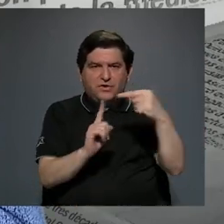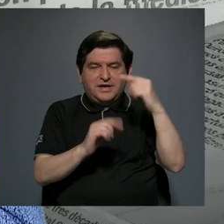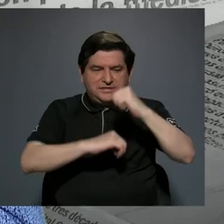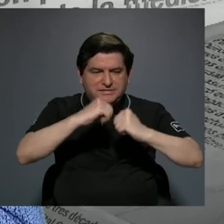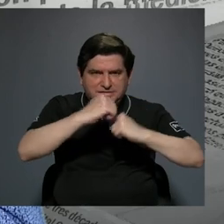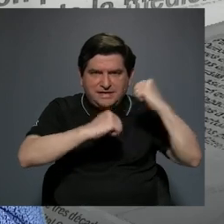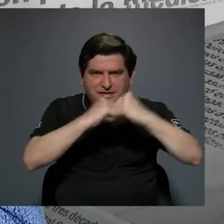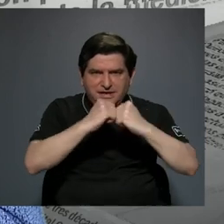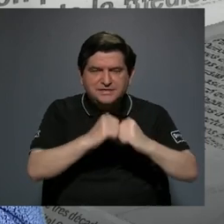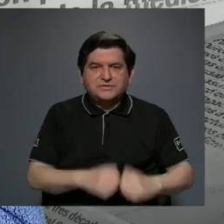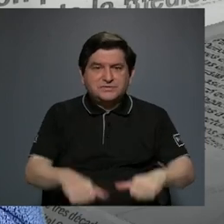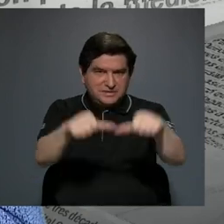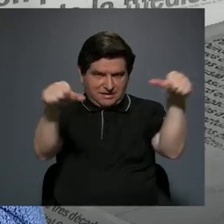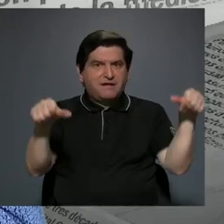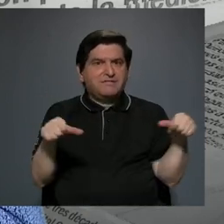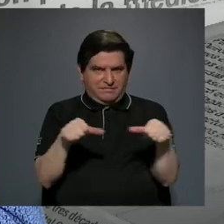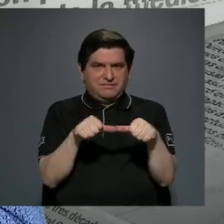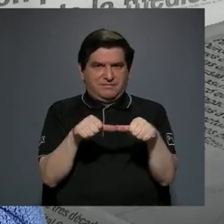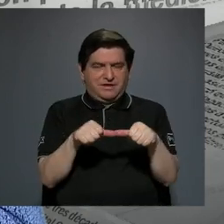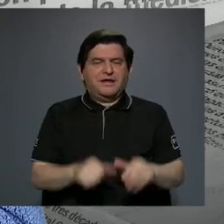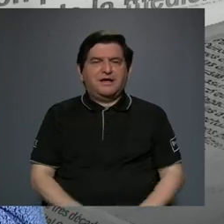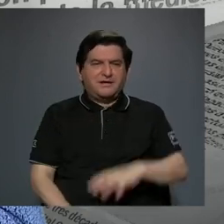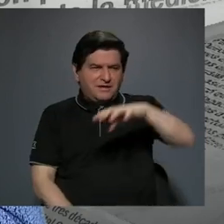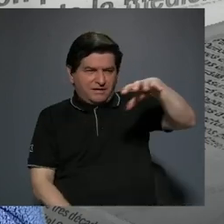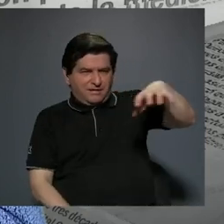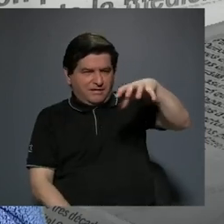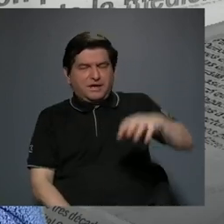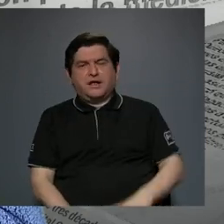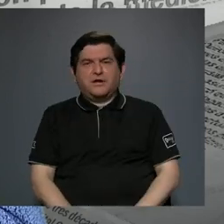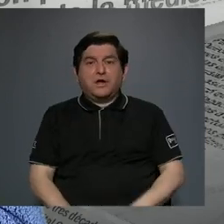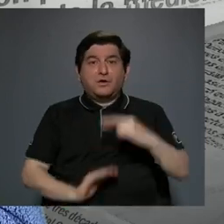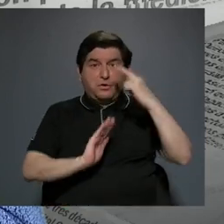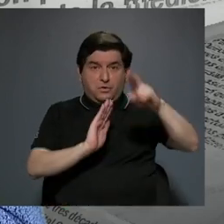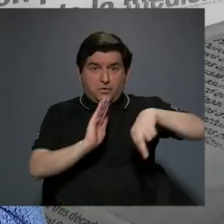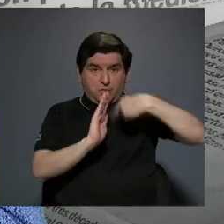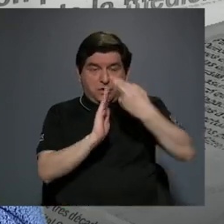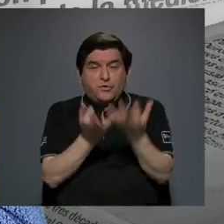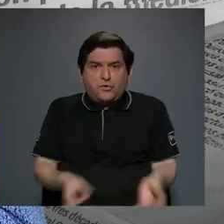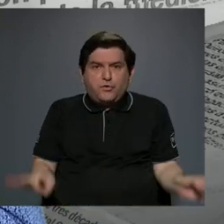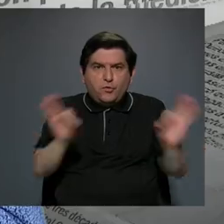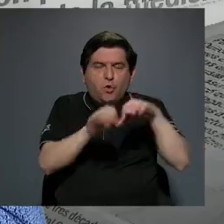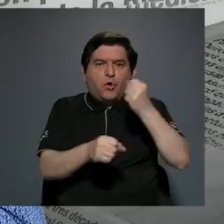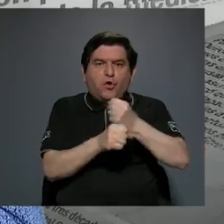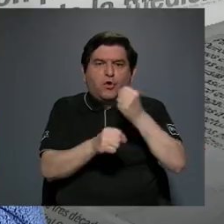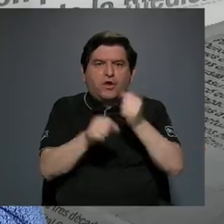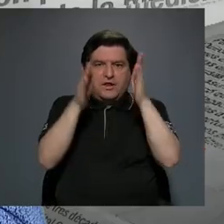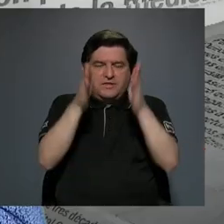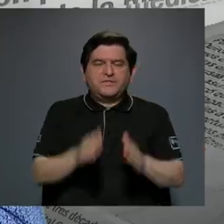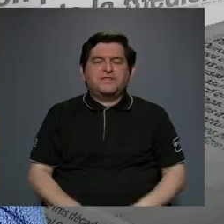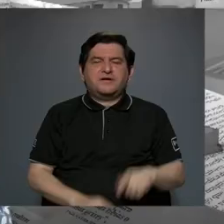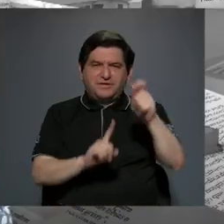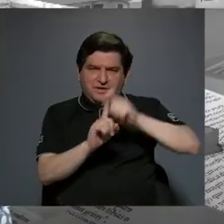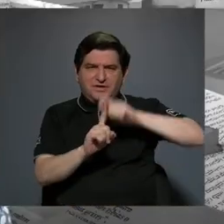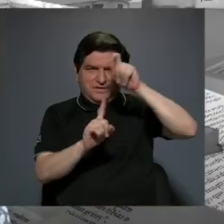infraestructura de esta zona de Atlántica que ha jugado un papel muy importante de los trabajadores bananeros.